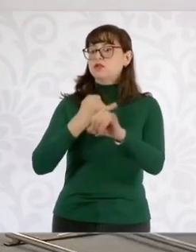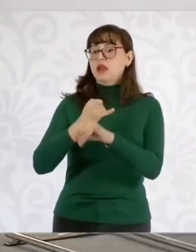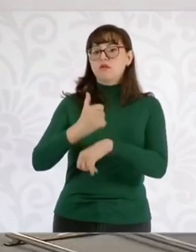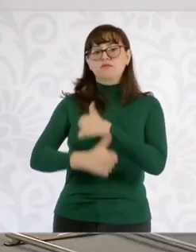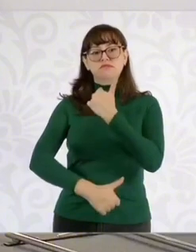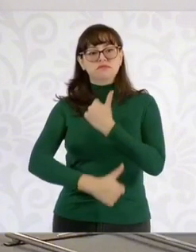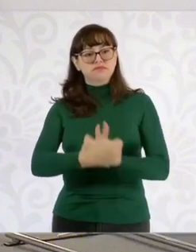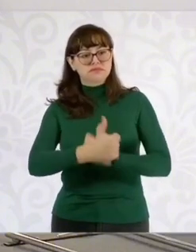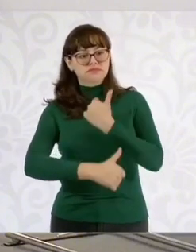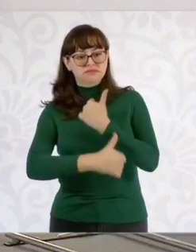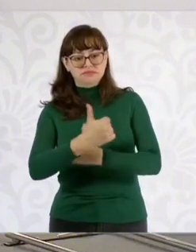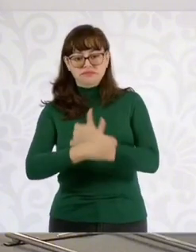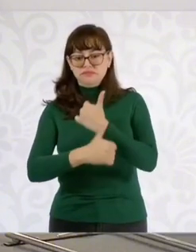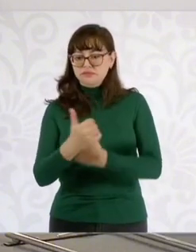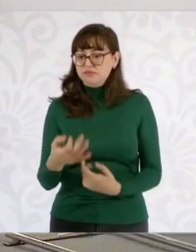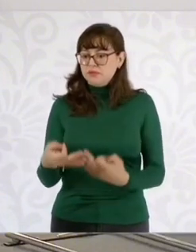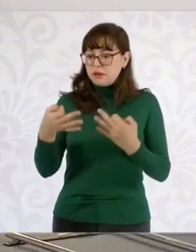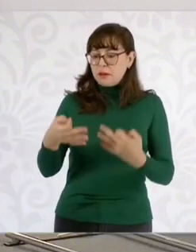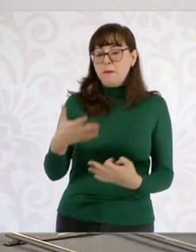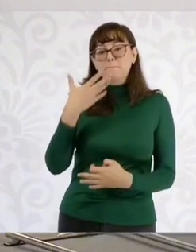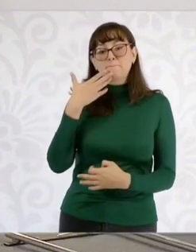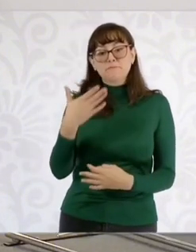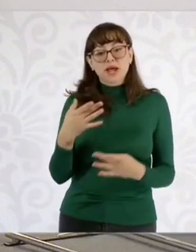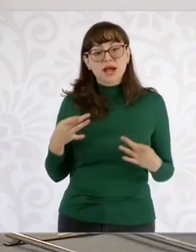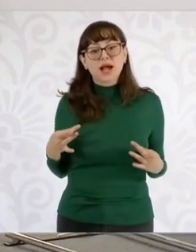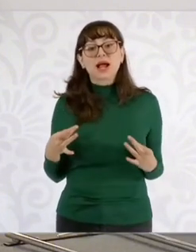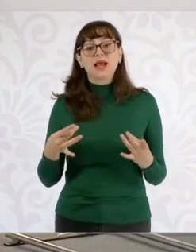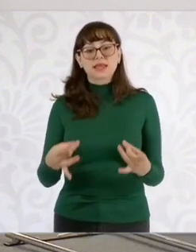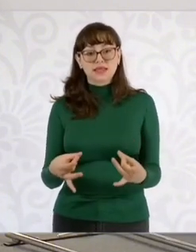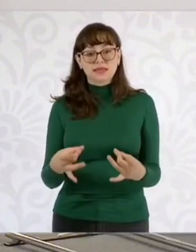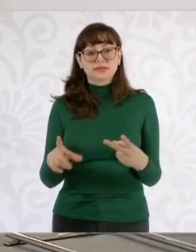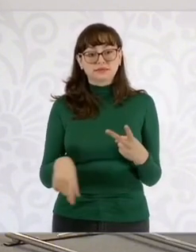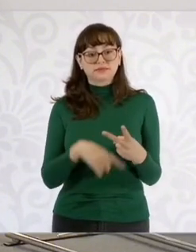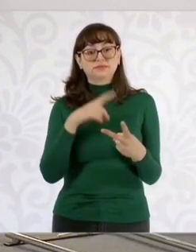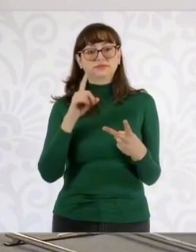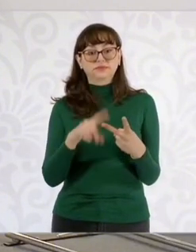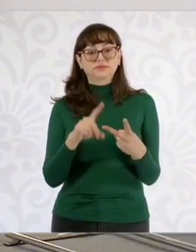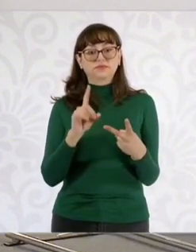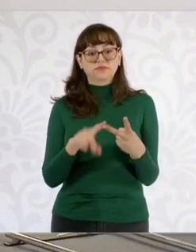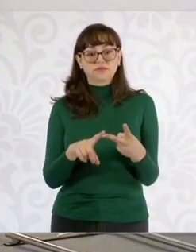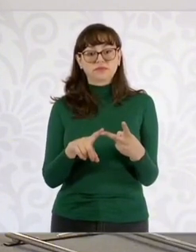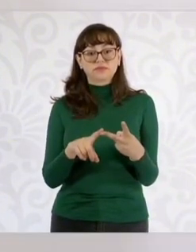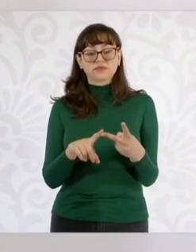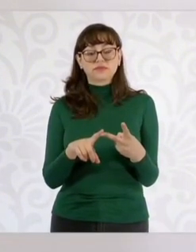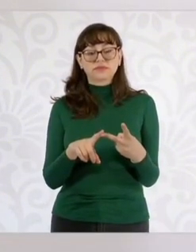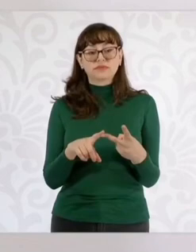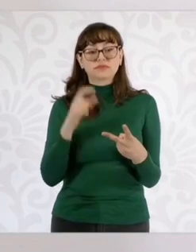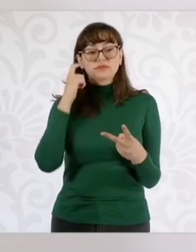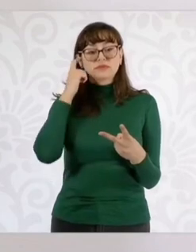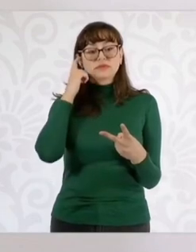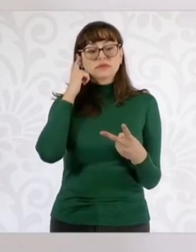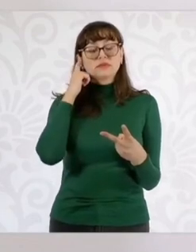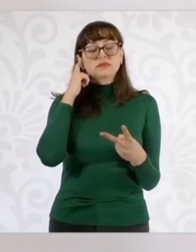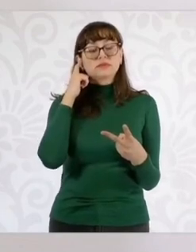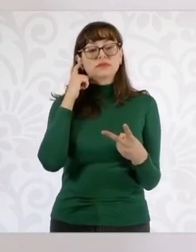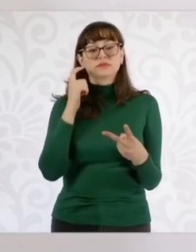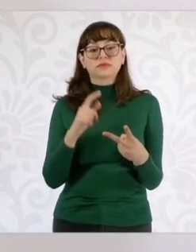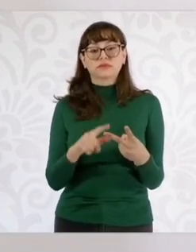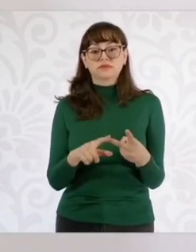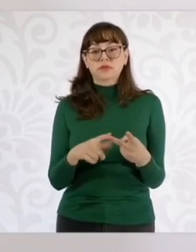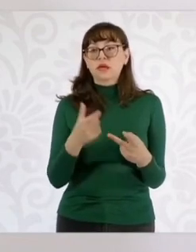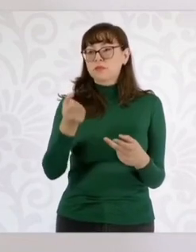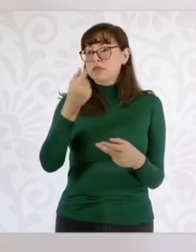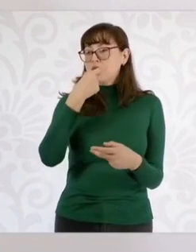garantizar los mejores recursos en términos de calidad y precio. En segundo lugar, estamos evaluando maneras distintas en las cuales podemos